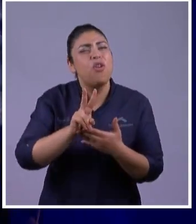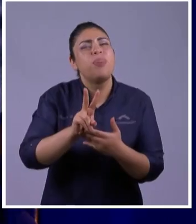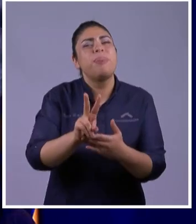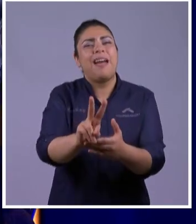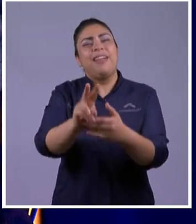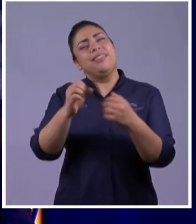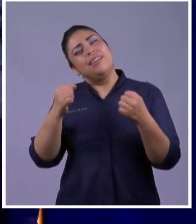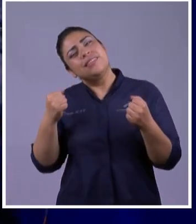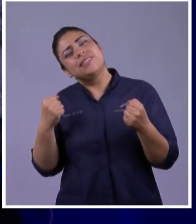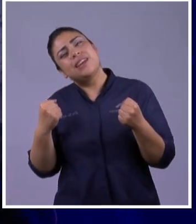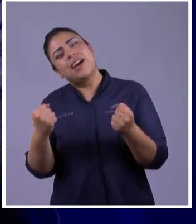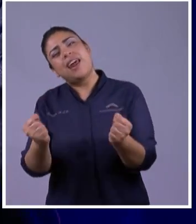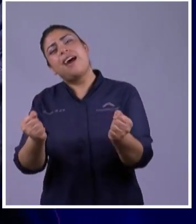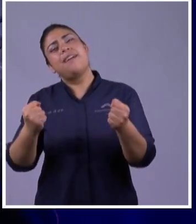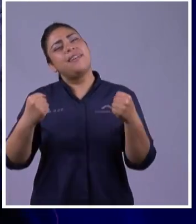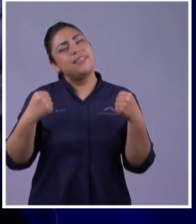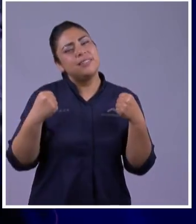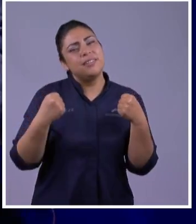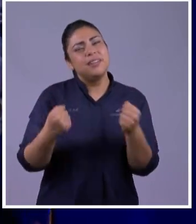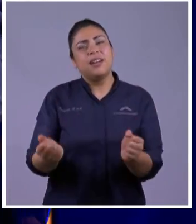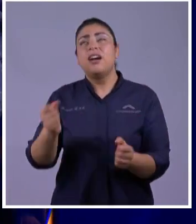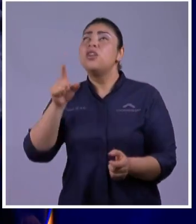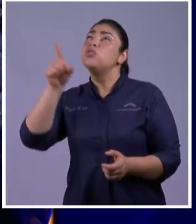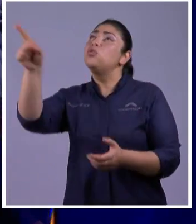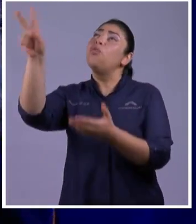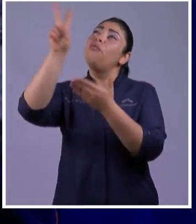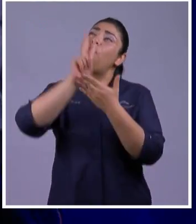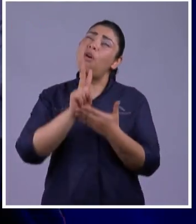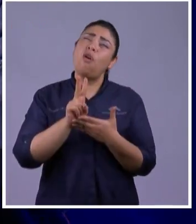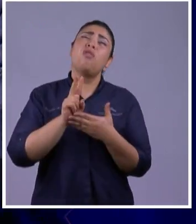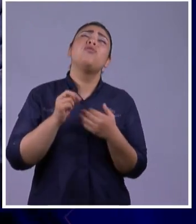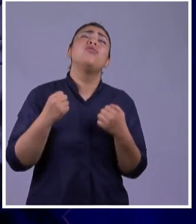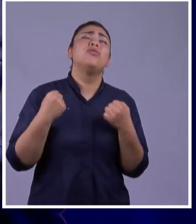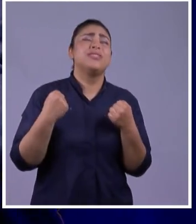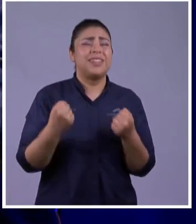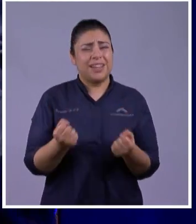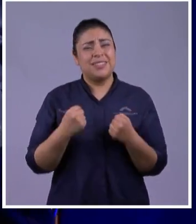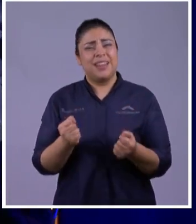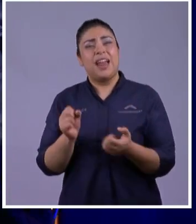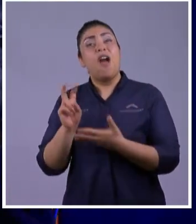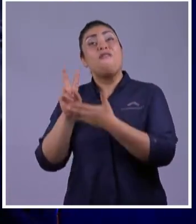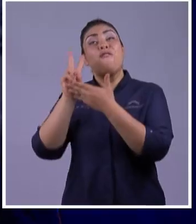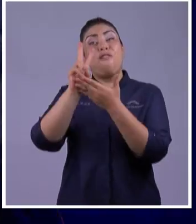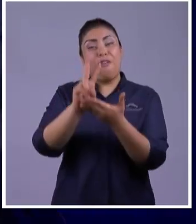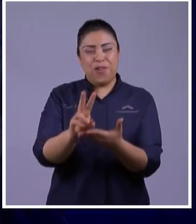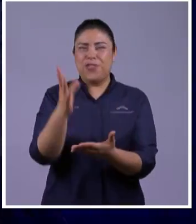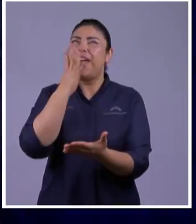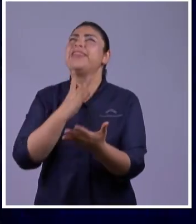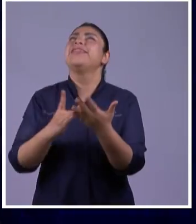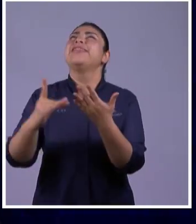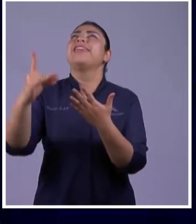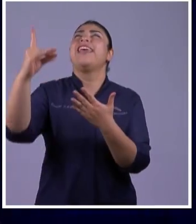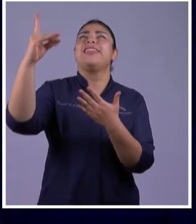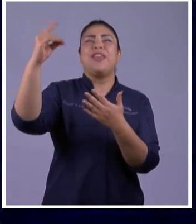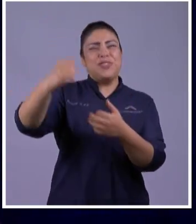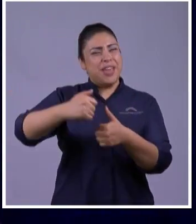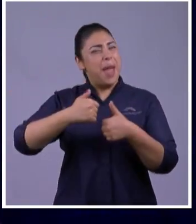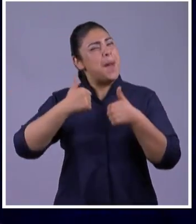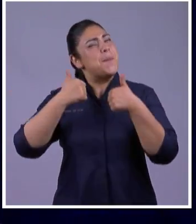Y Es Buena Agradable Y Perfecta